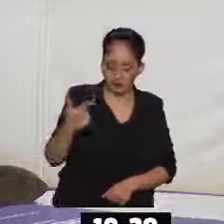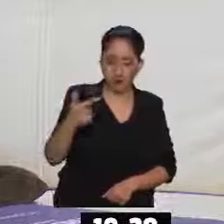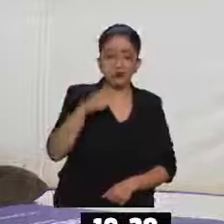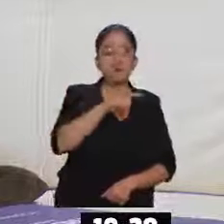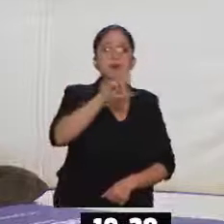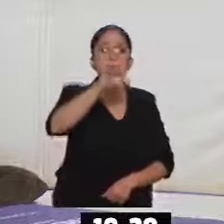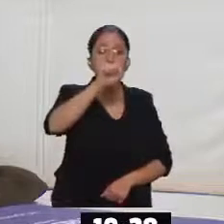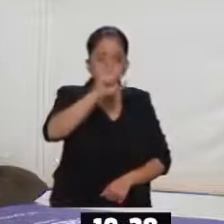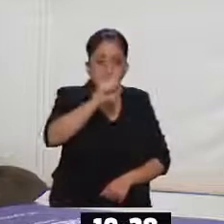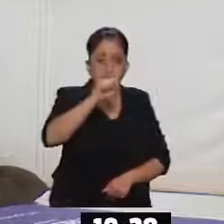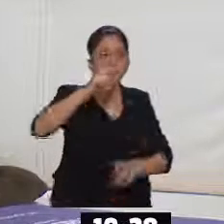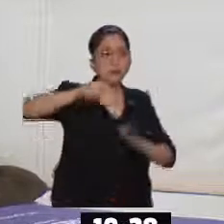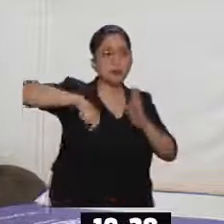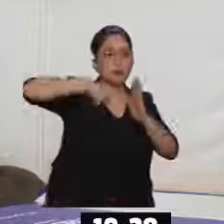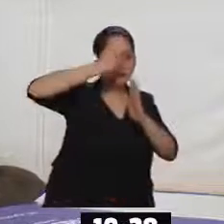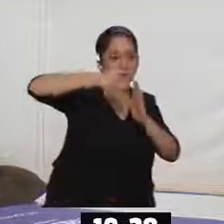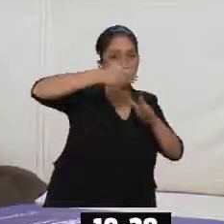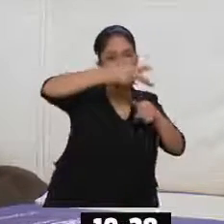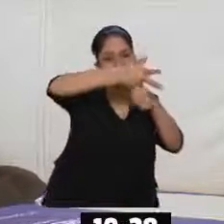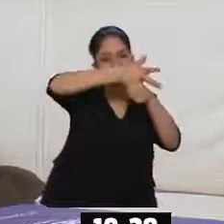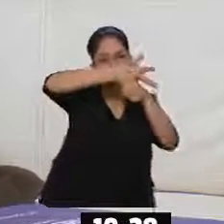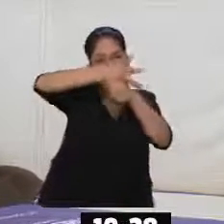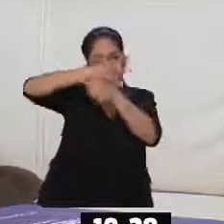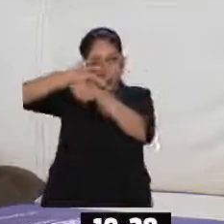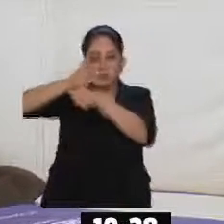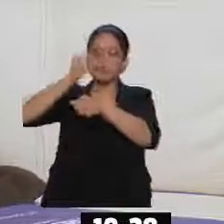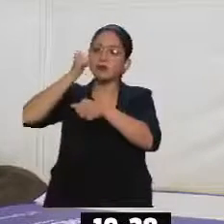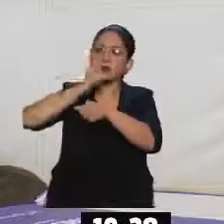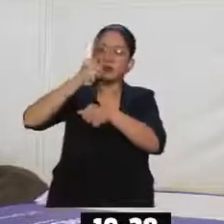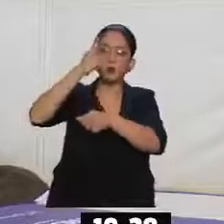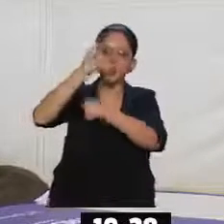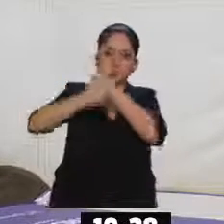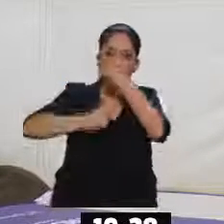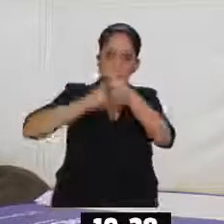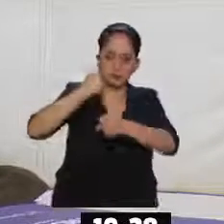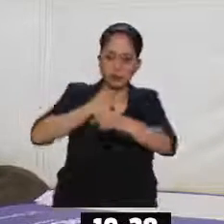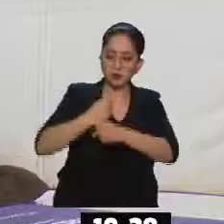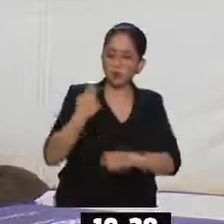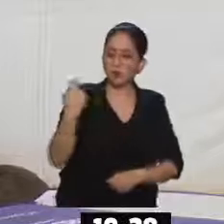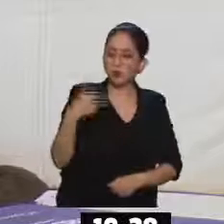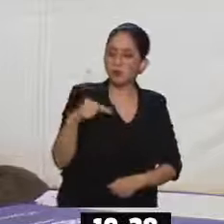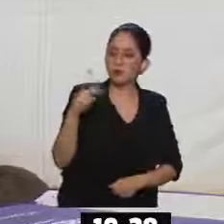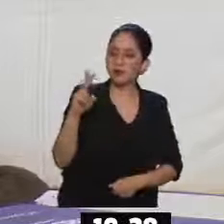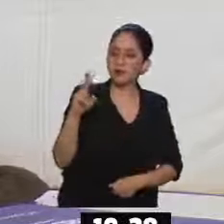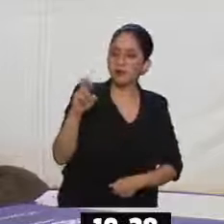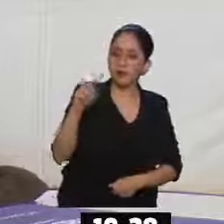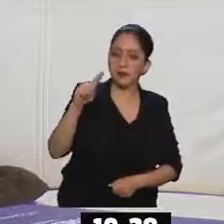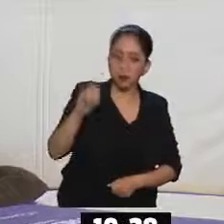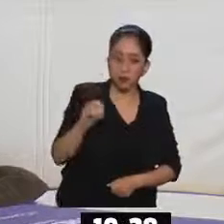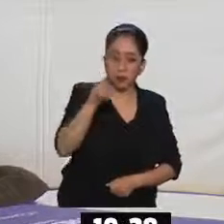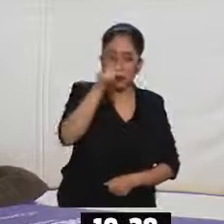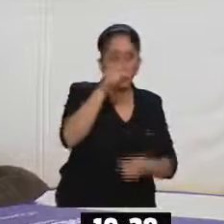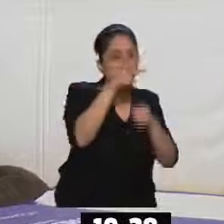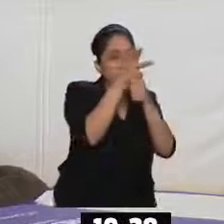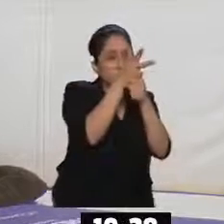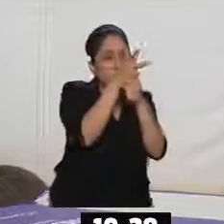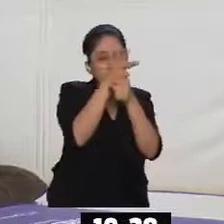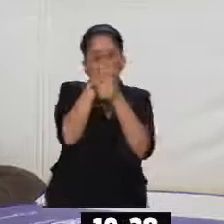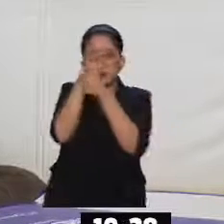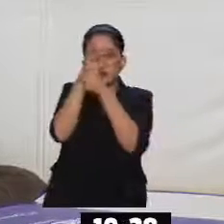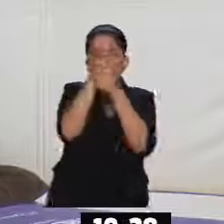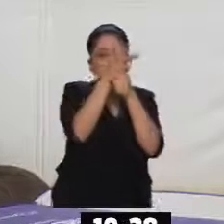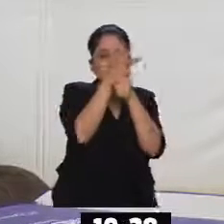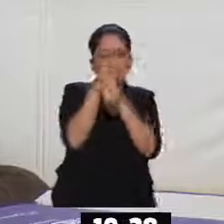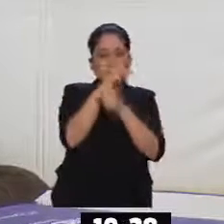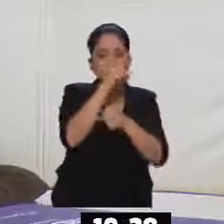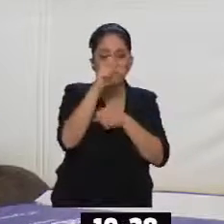que se acaban de terminar, que son parte de un rally que hacemos cada año, que se llama El Reto. Y El Reto es hacer un corto en 100 horas. ¡Guau! Y